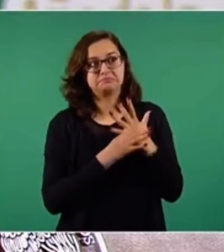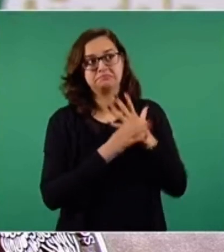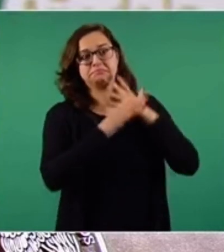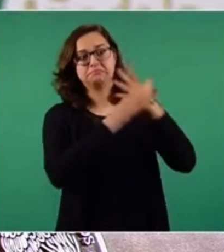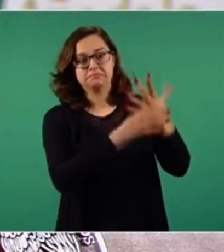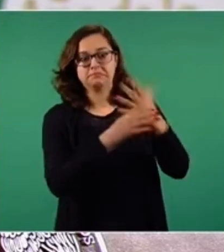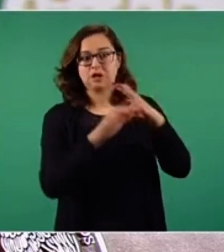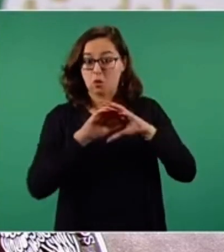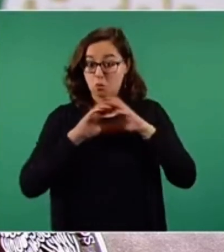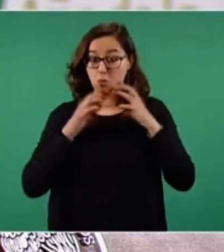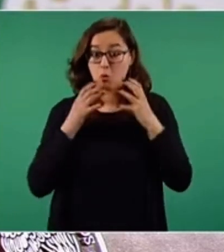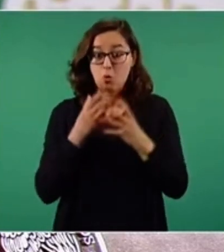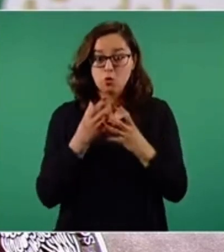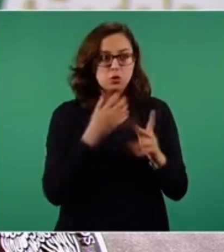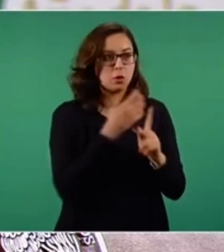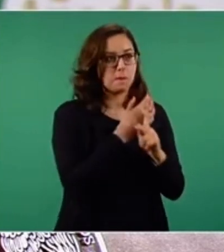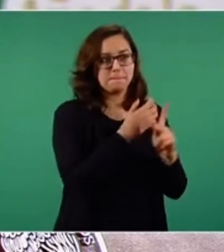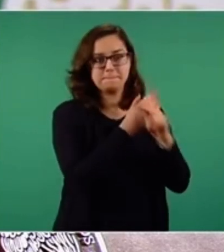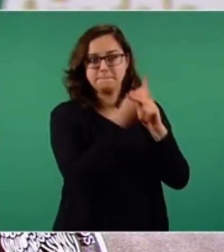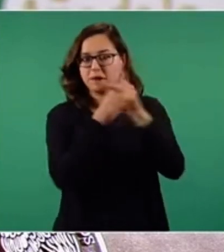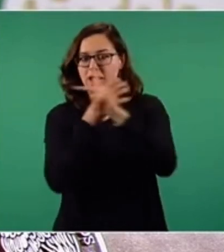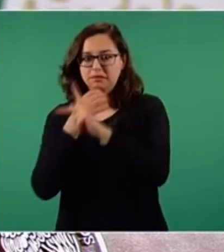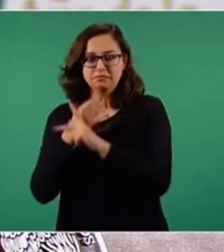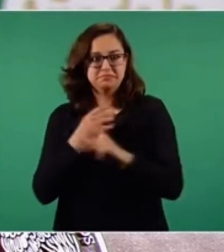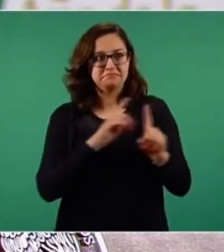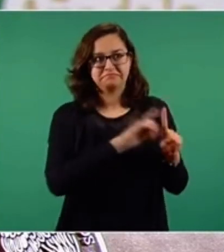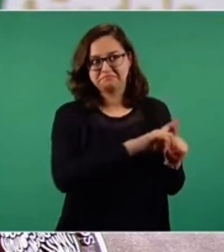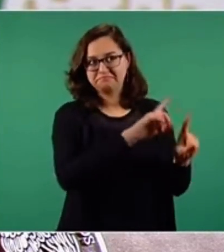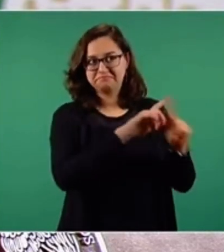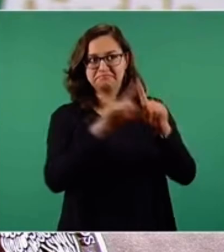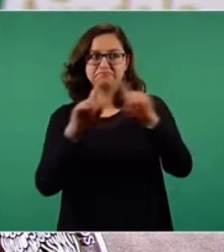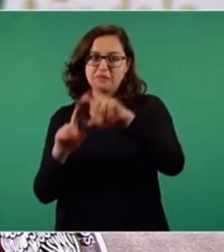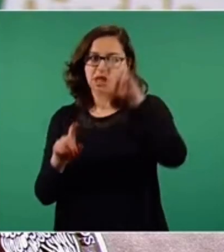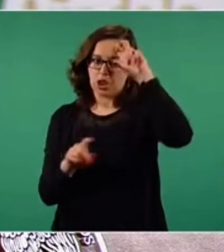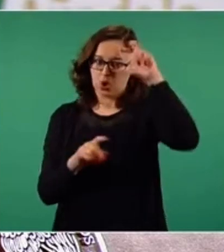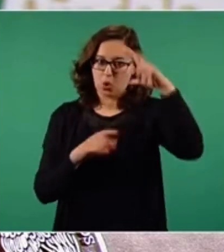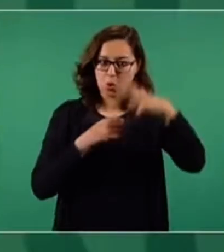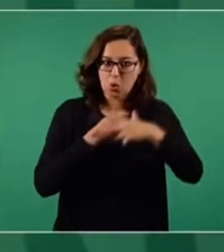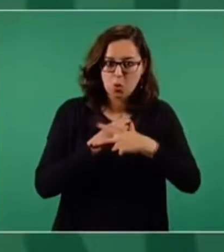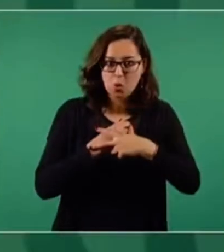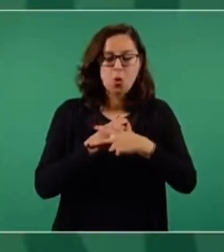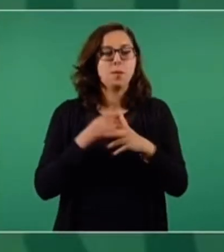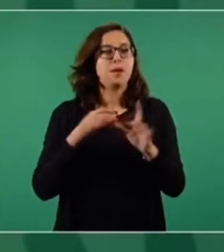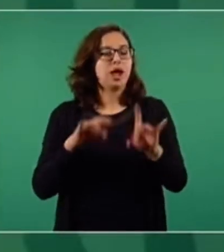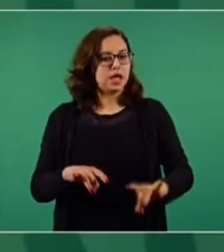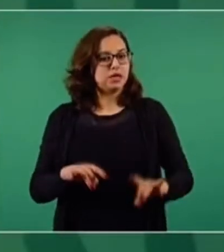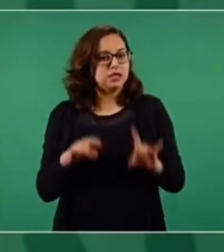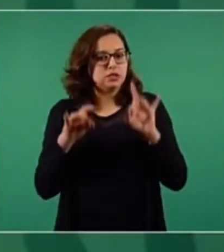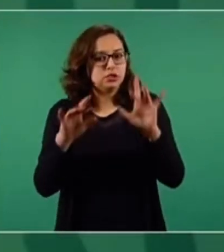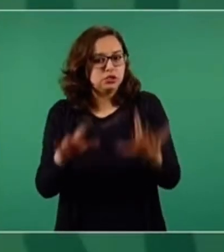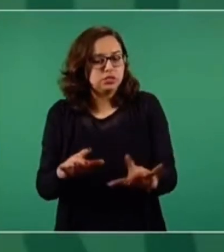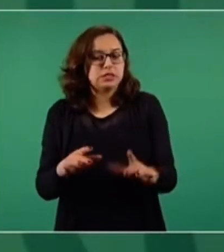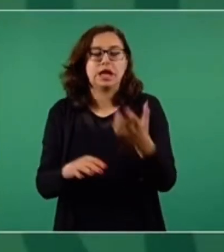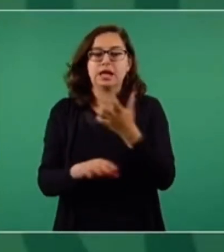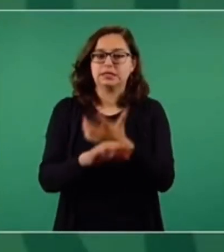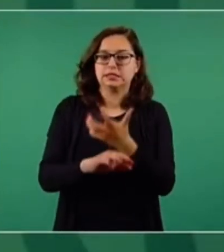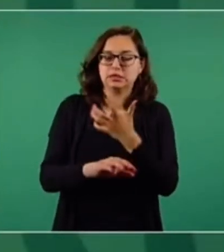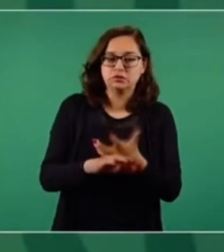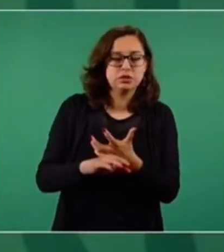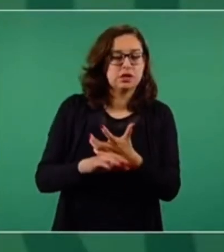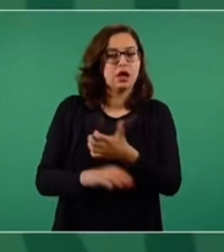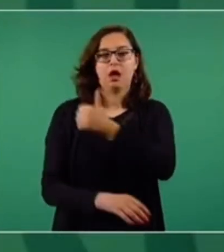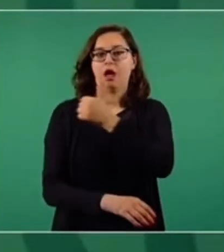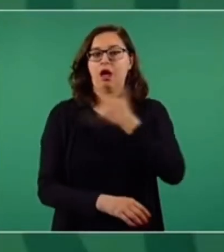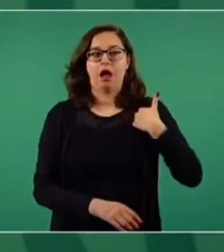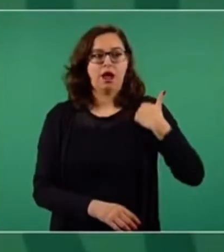globales y también nacionales de salud pública en Europa, en Oceanía, en Estados Unidos, en Canadá,